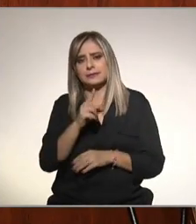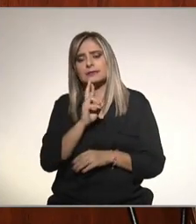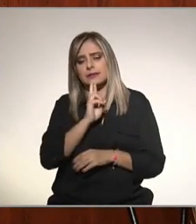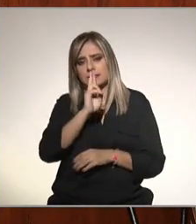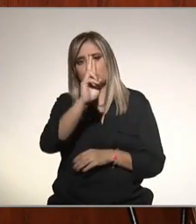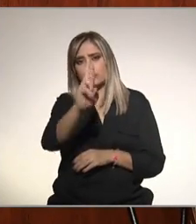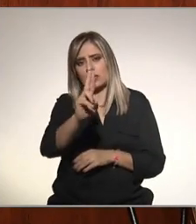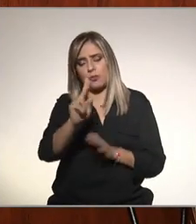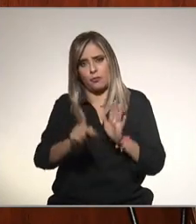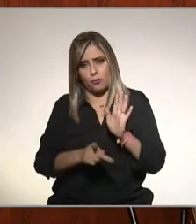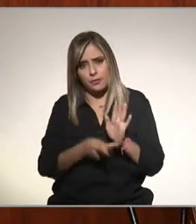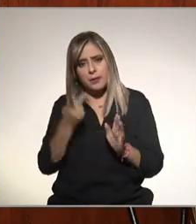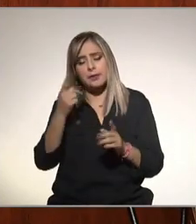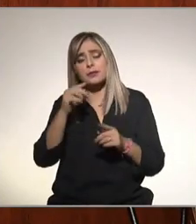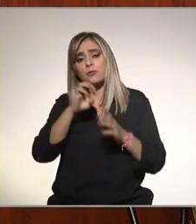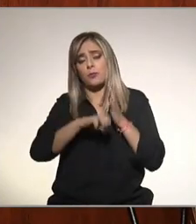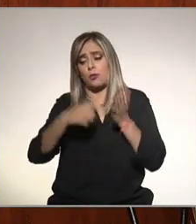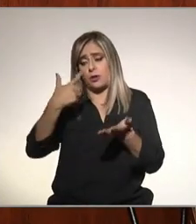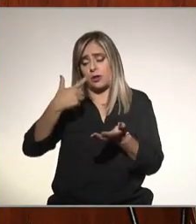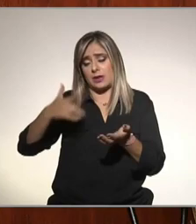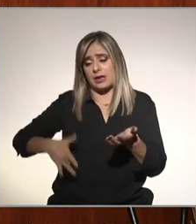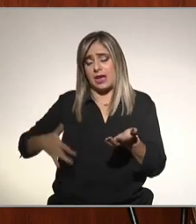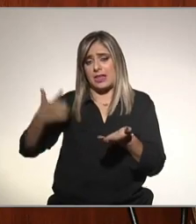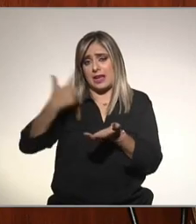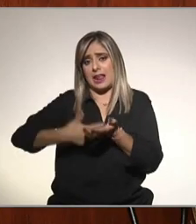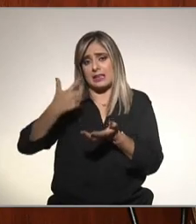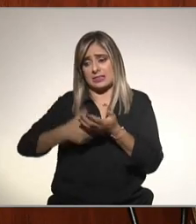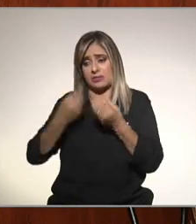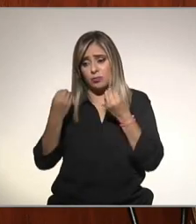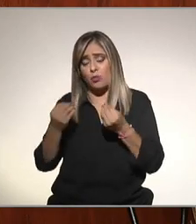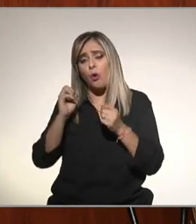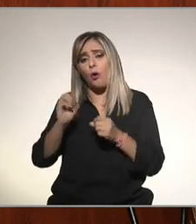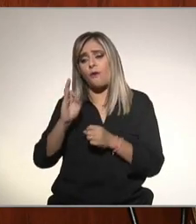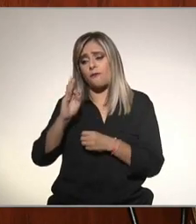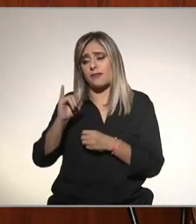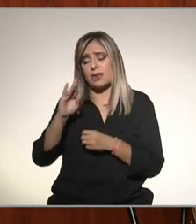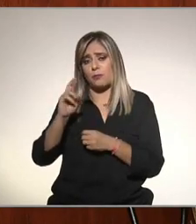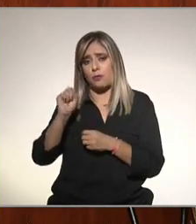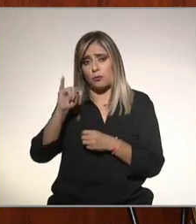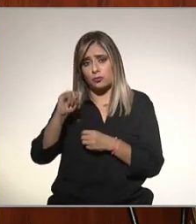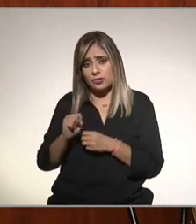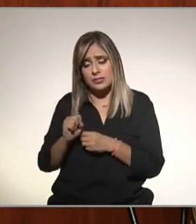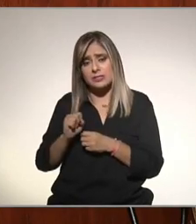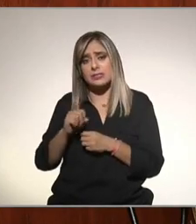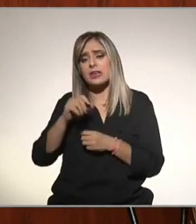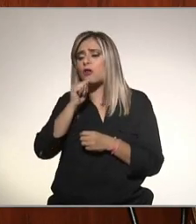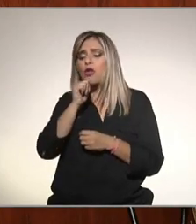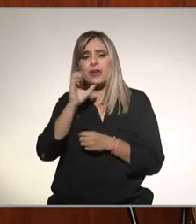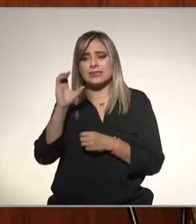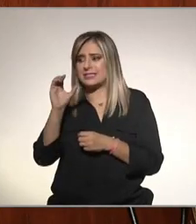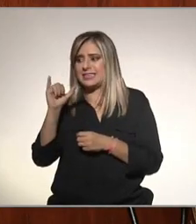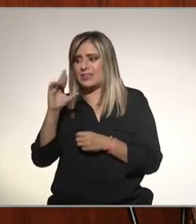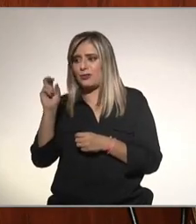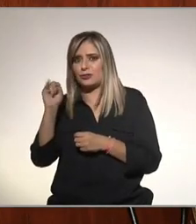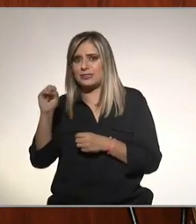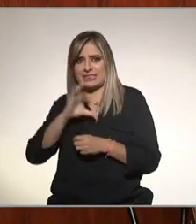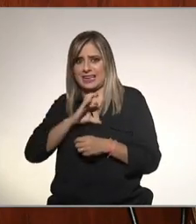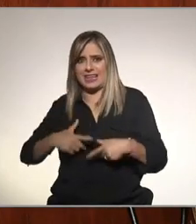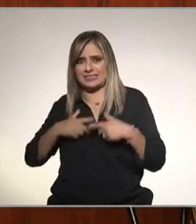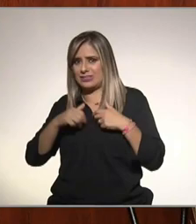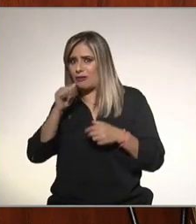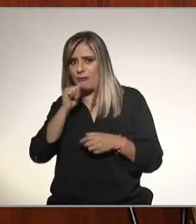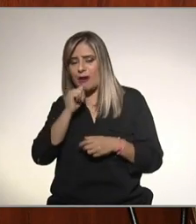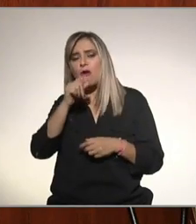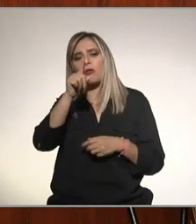tienen un hígado graso significativo que tienen fibrosis no avanzada no en cirrosis e ir evaluando cómo se va